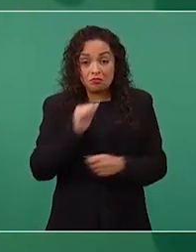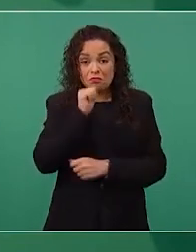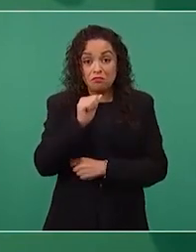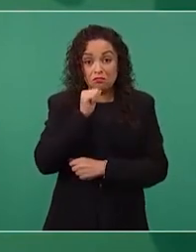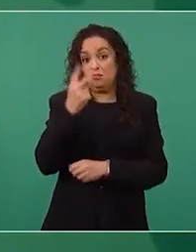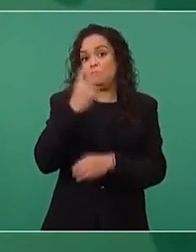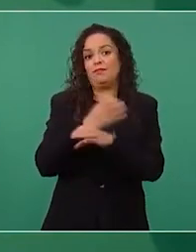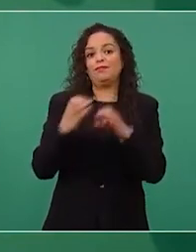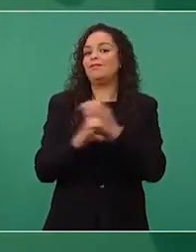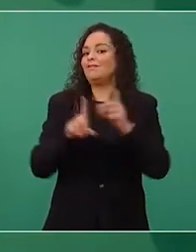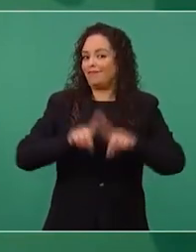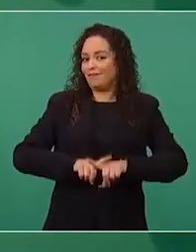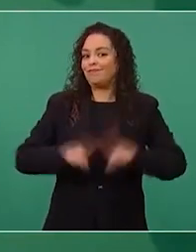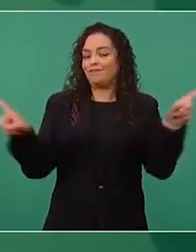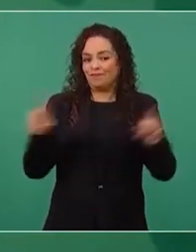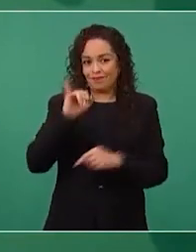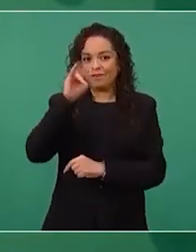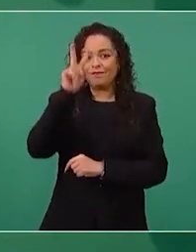que lo importante